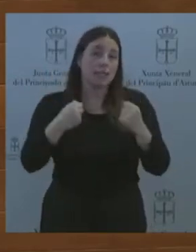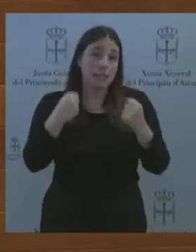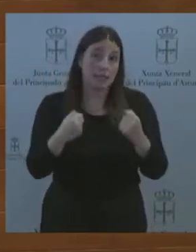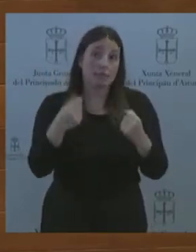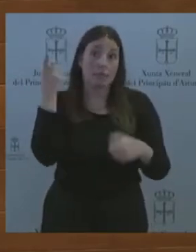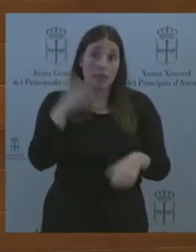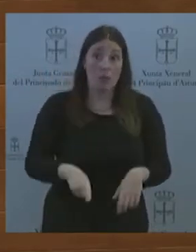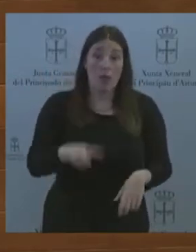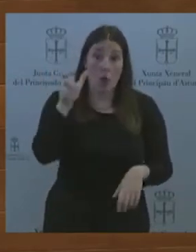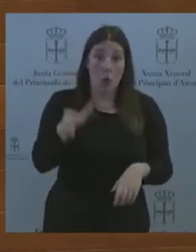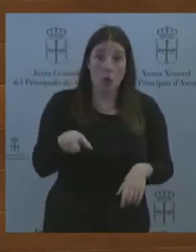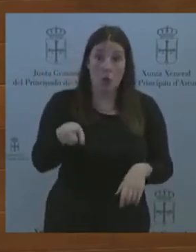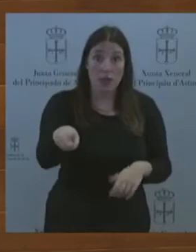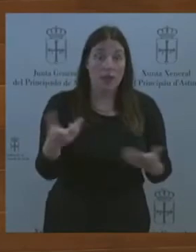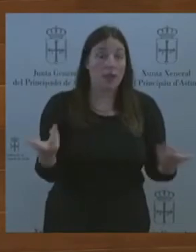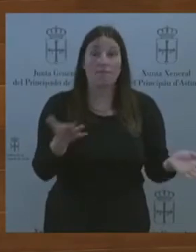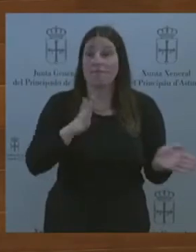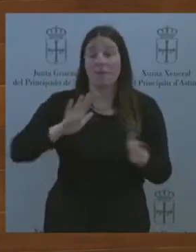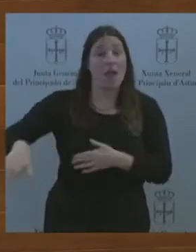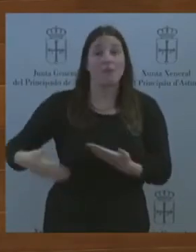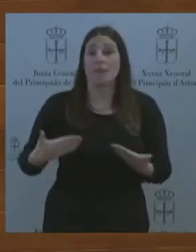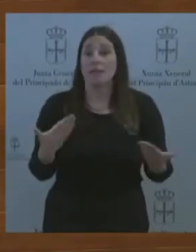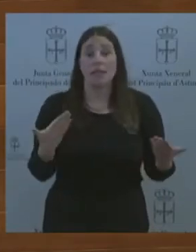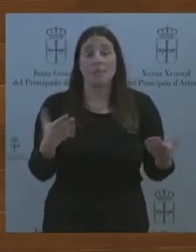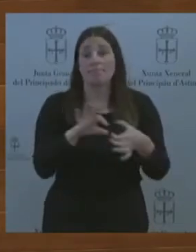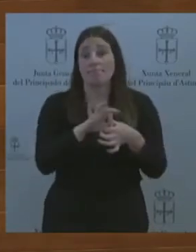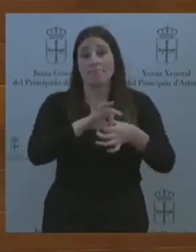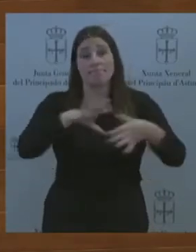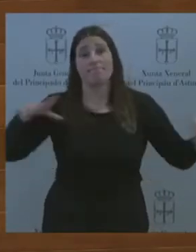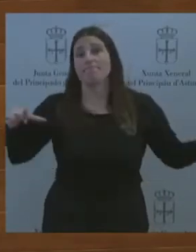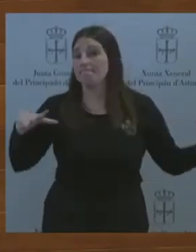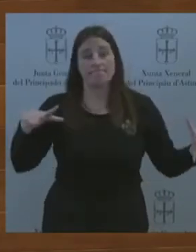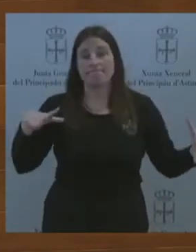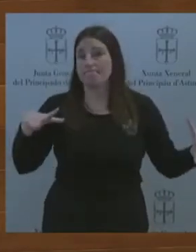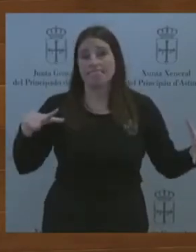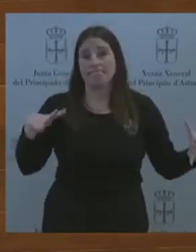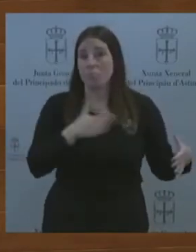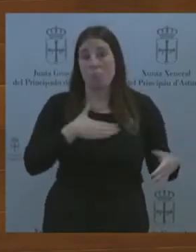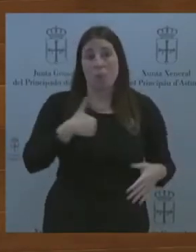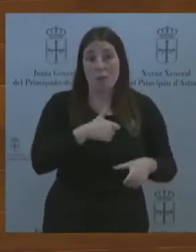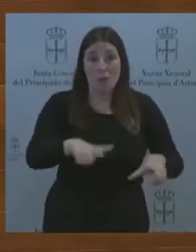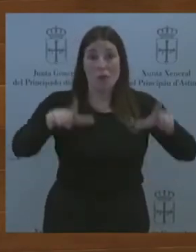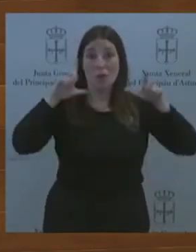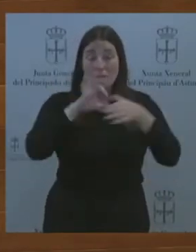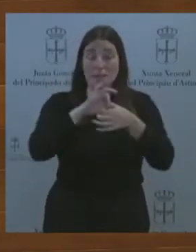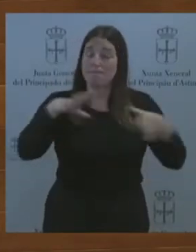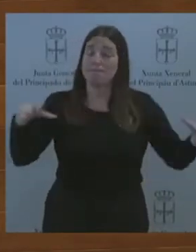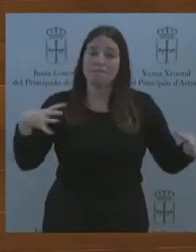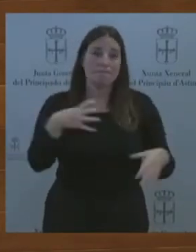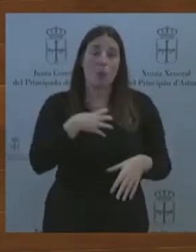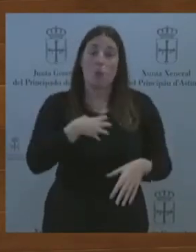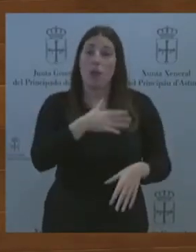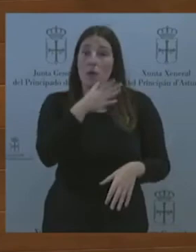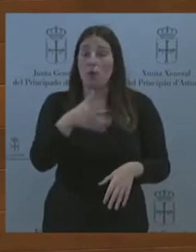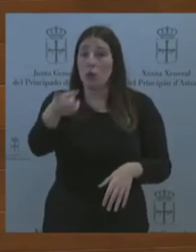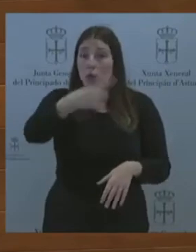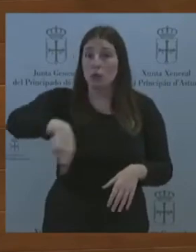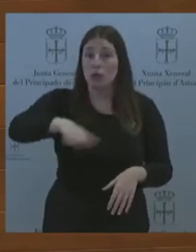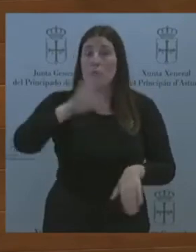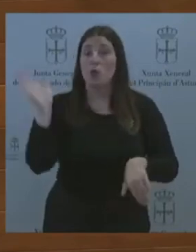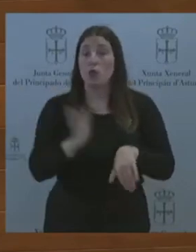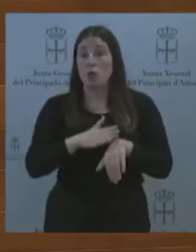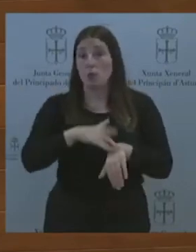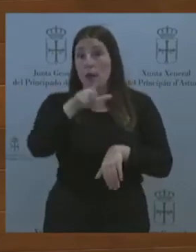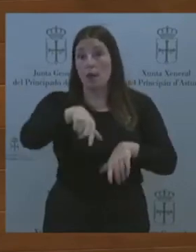pueden desvincularse tan fácilmente de su papel protagonista en la decadencia que programaron para nuestra región. Todo programado.